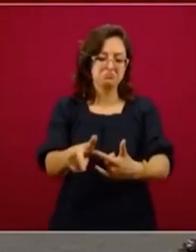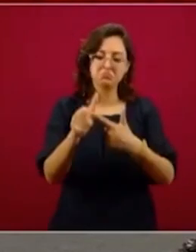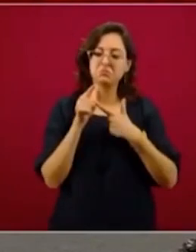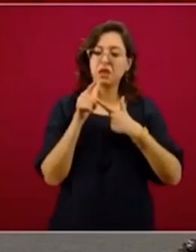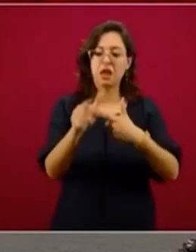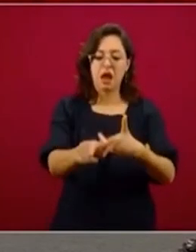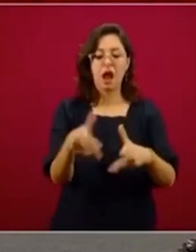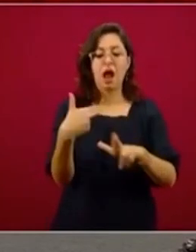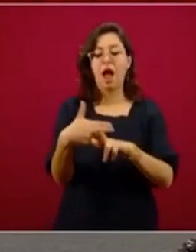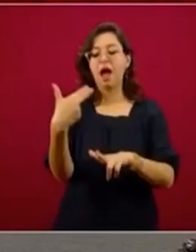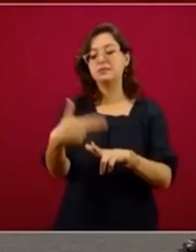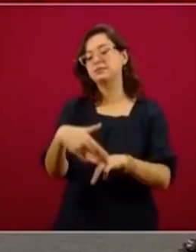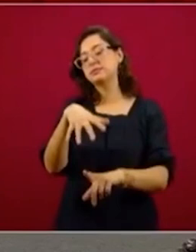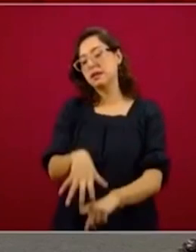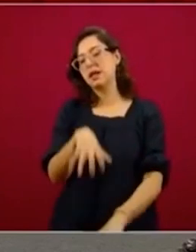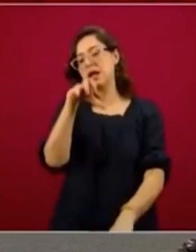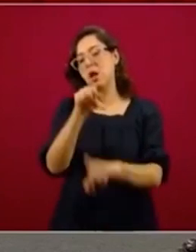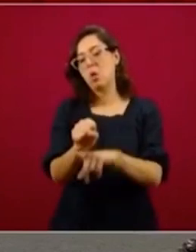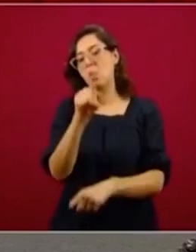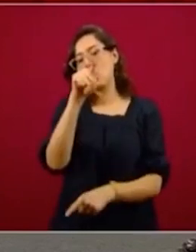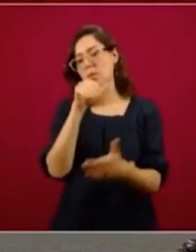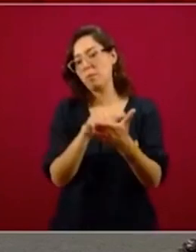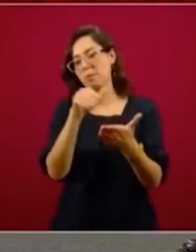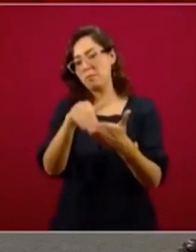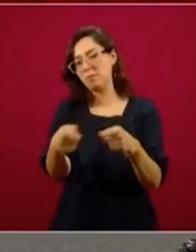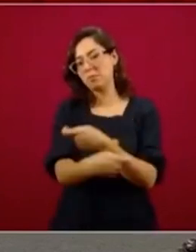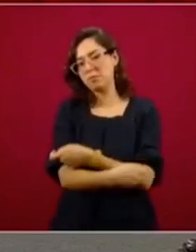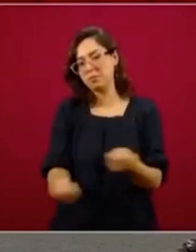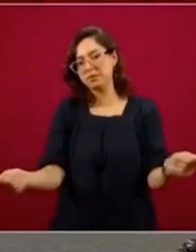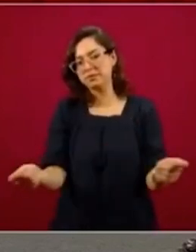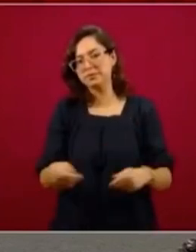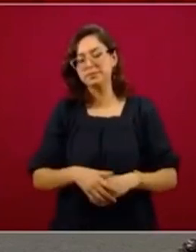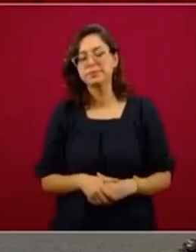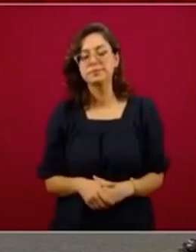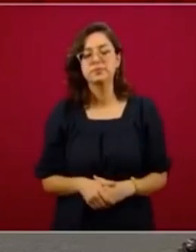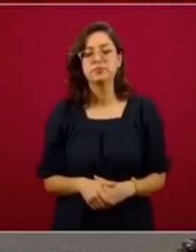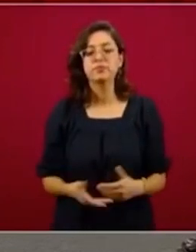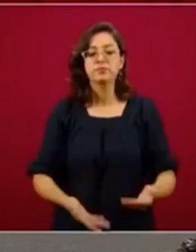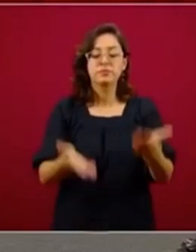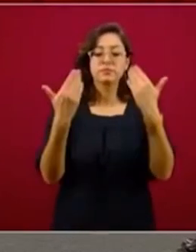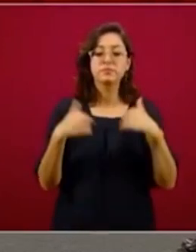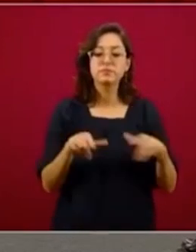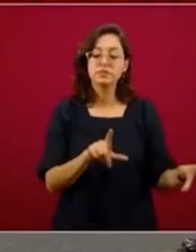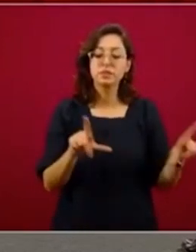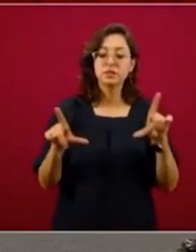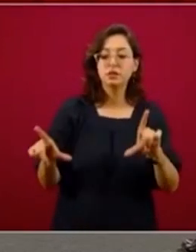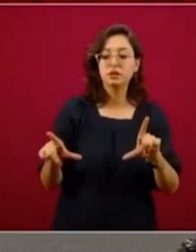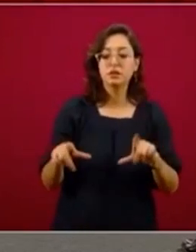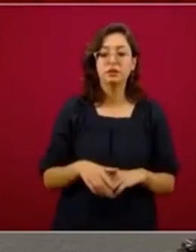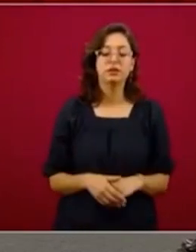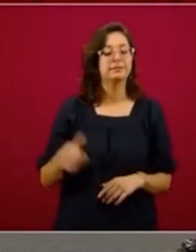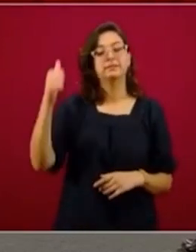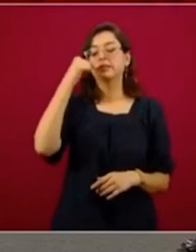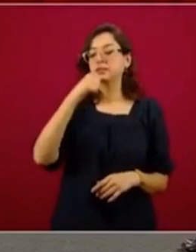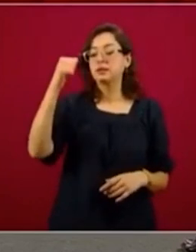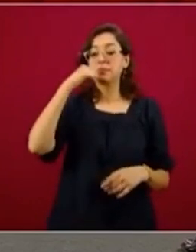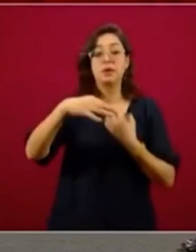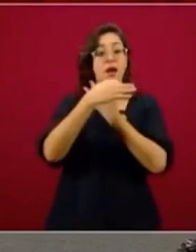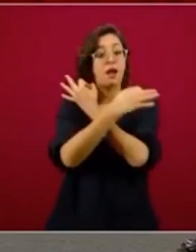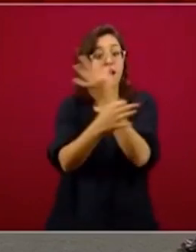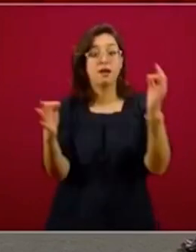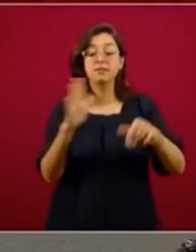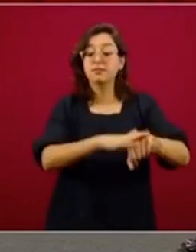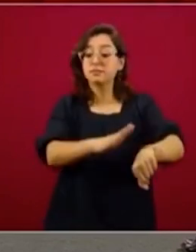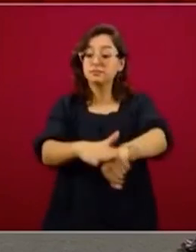hasta que logremos dispersar el millón que tenemos como meta. Enseguida, bueno, aquí siempre nos detenemos para